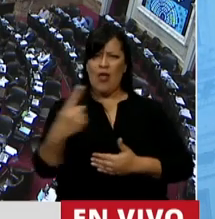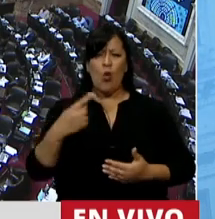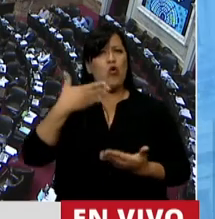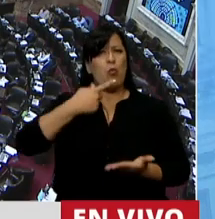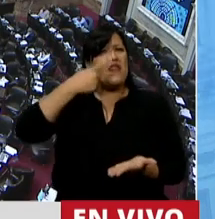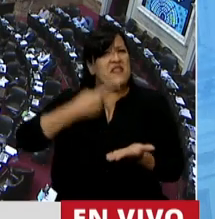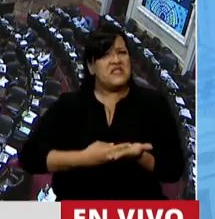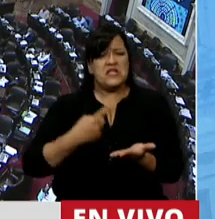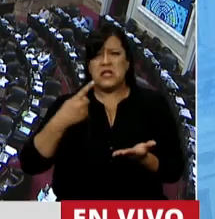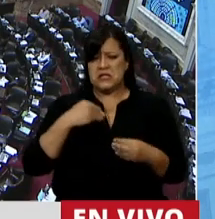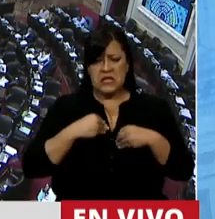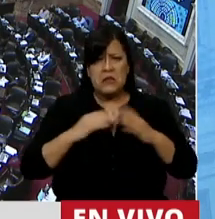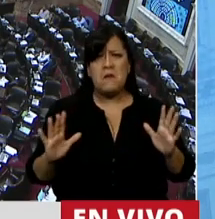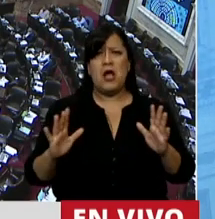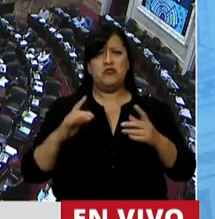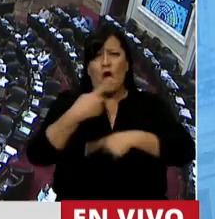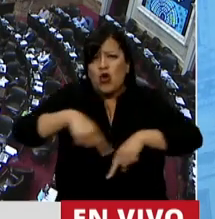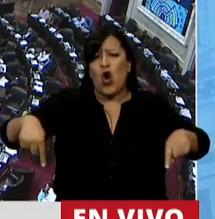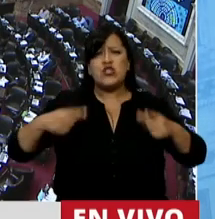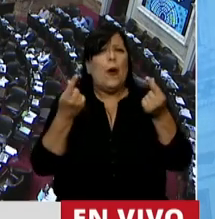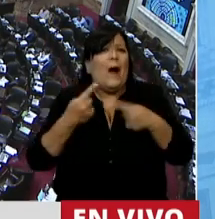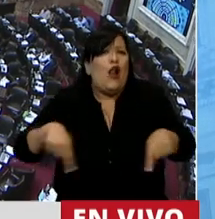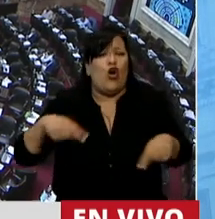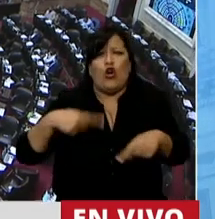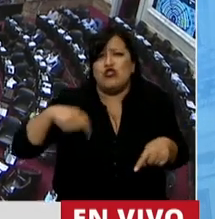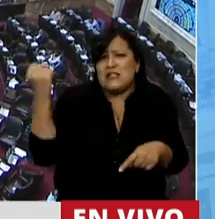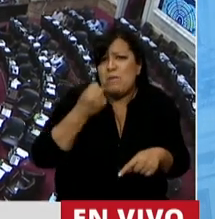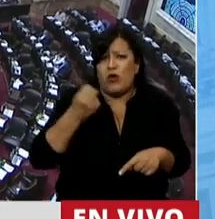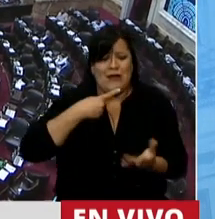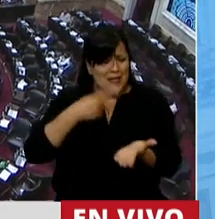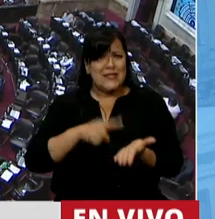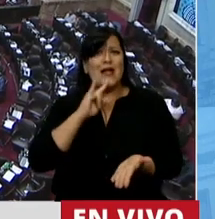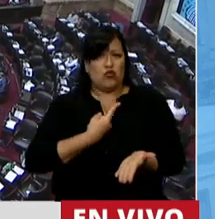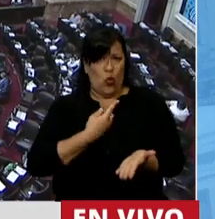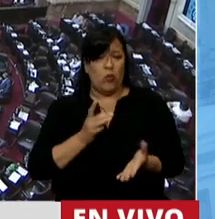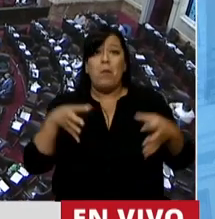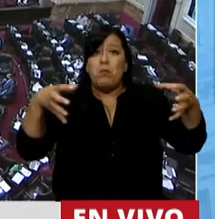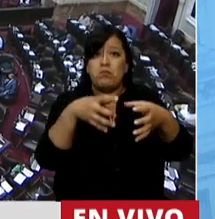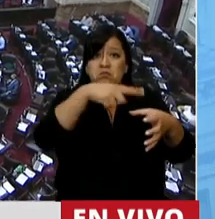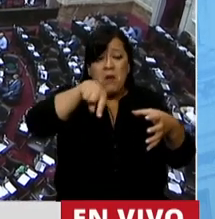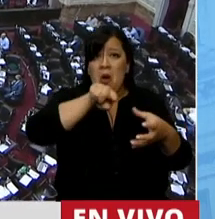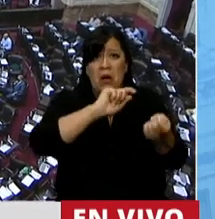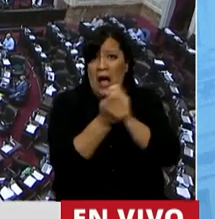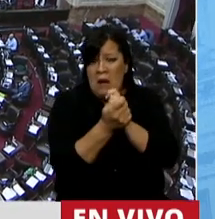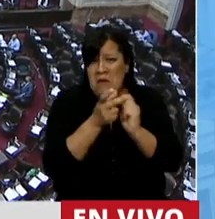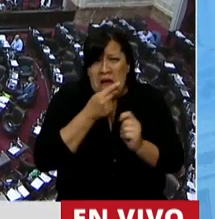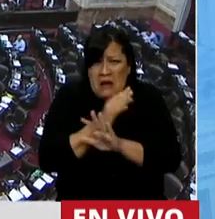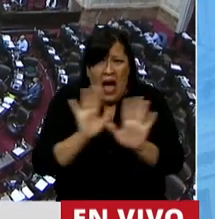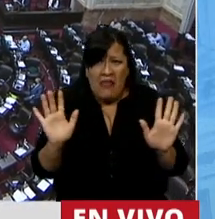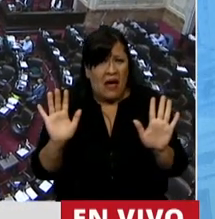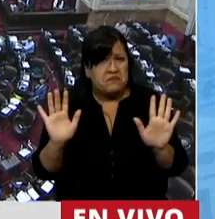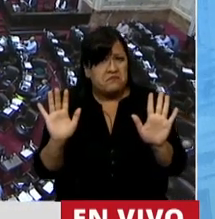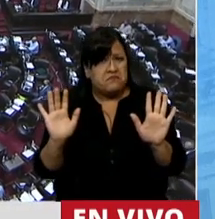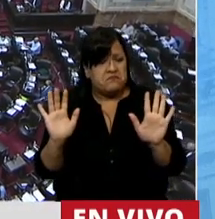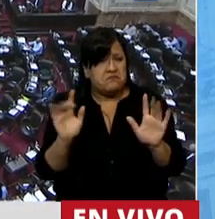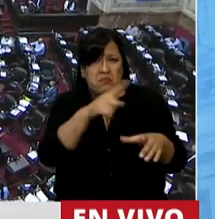por su subjetividad, por sus principios, por sus valores. Pero para esos nada cambia. Nada